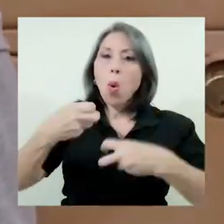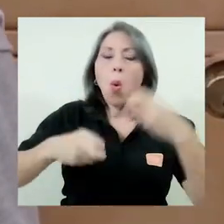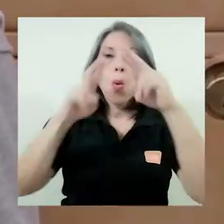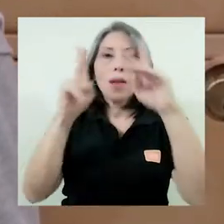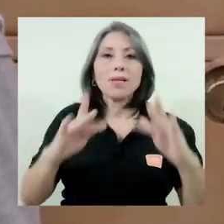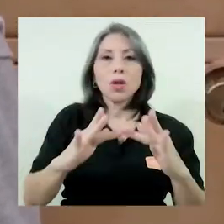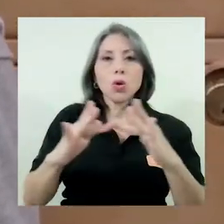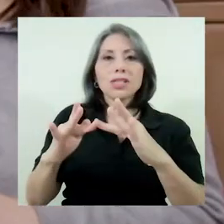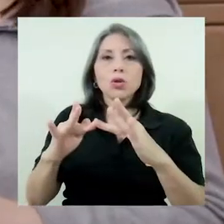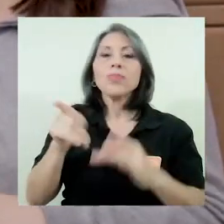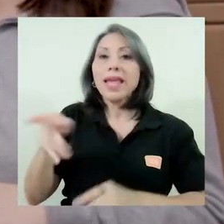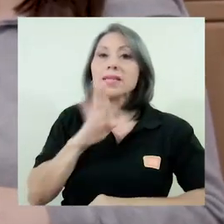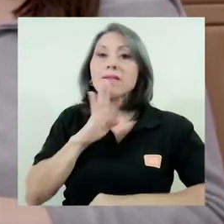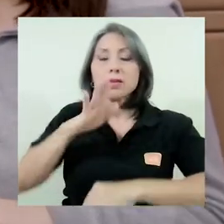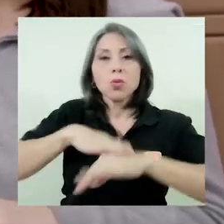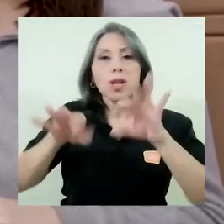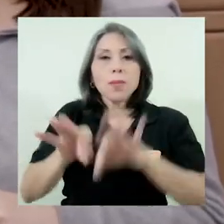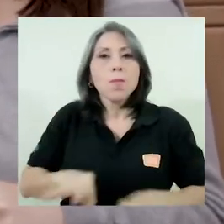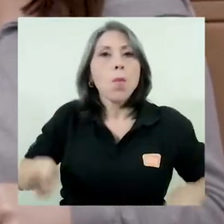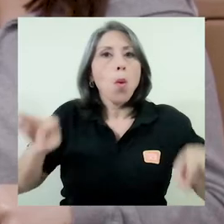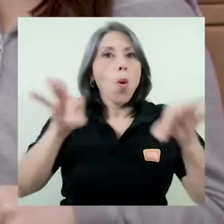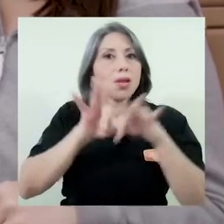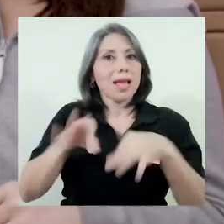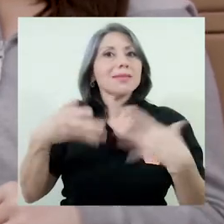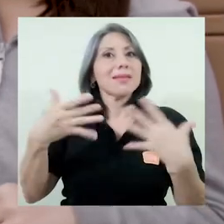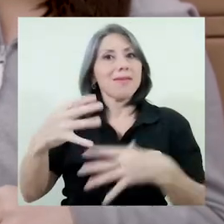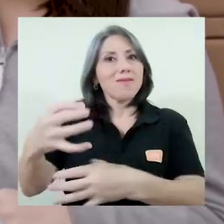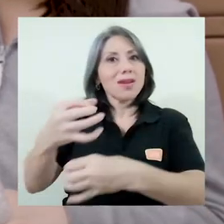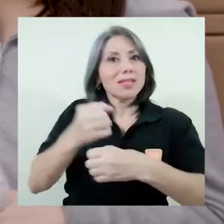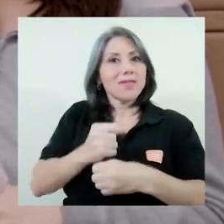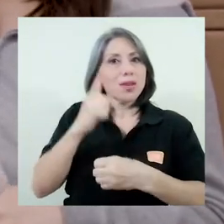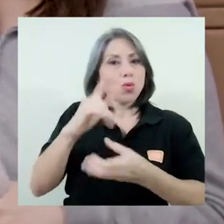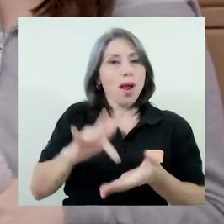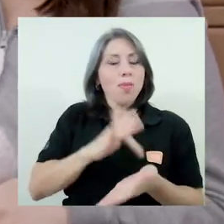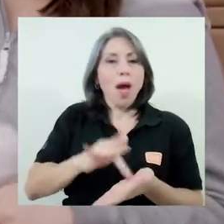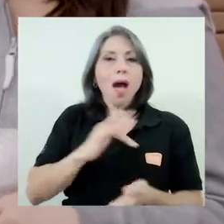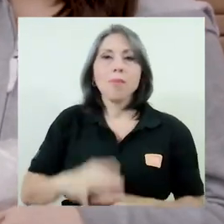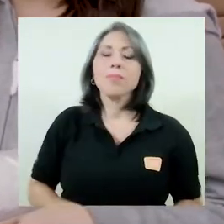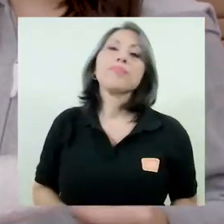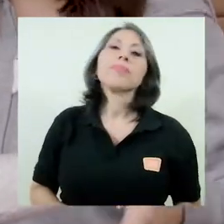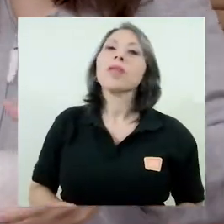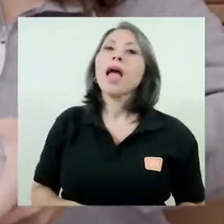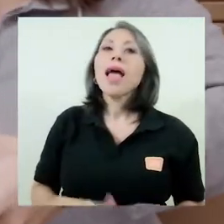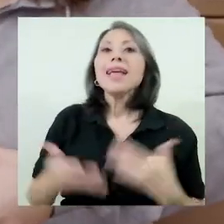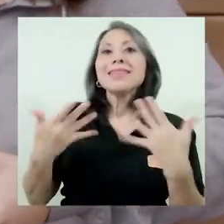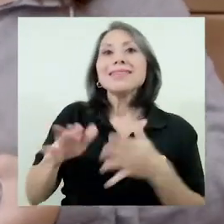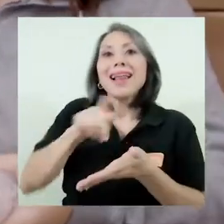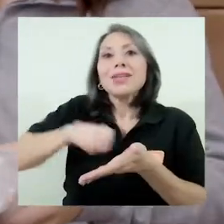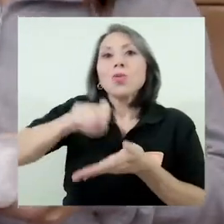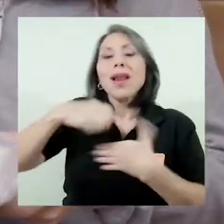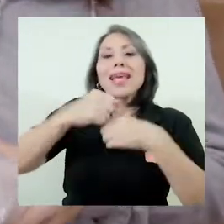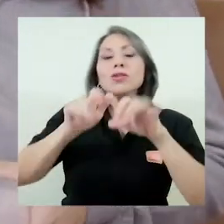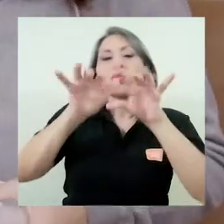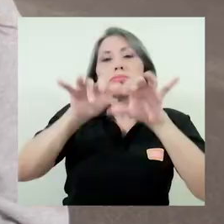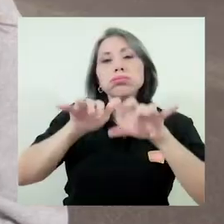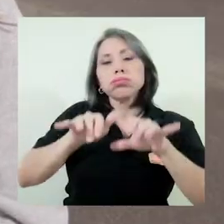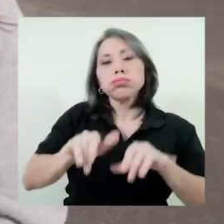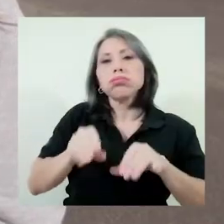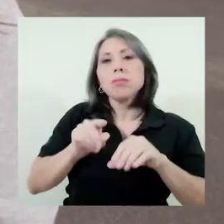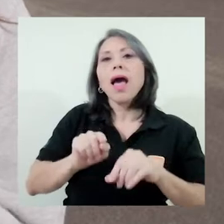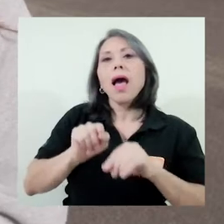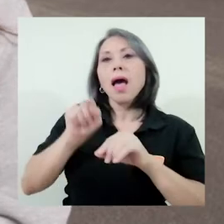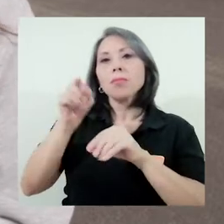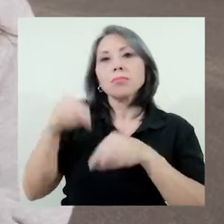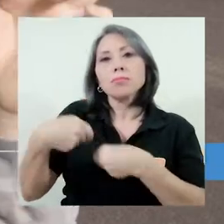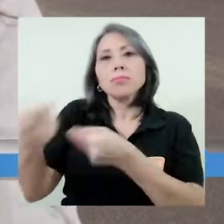conexión y menciona la importancia que tiene recibir uno de estos dispositivos. Un oficio que emitió a escuela a los profesores